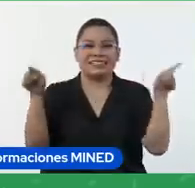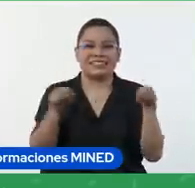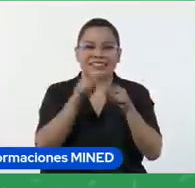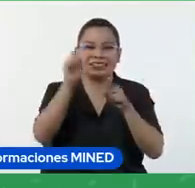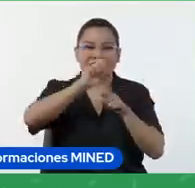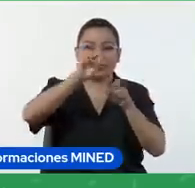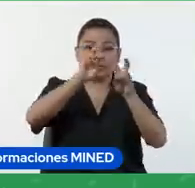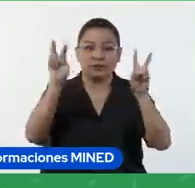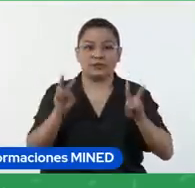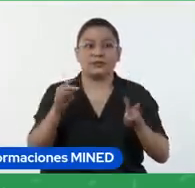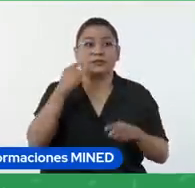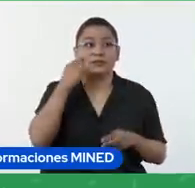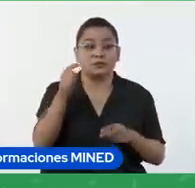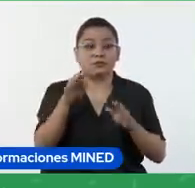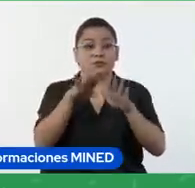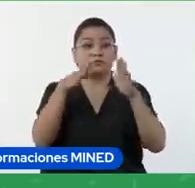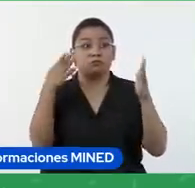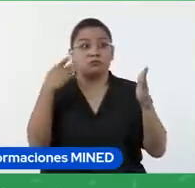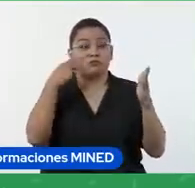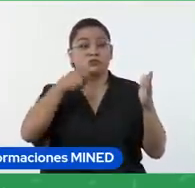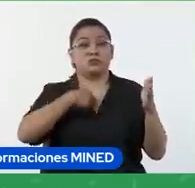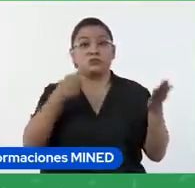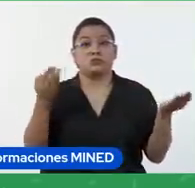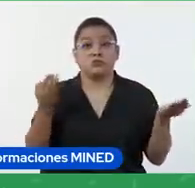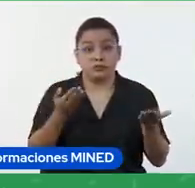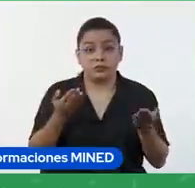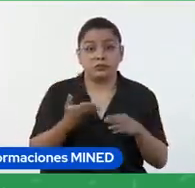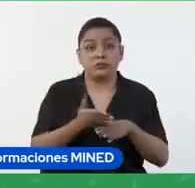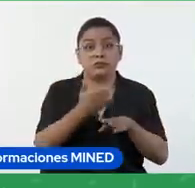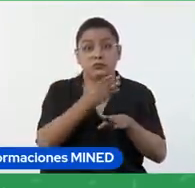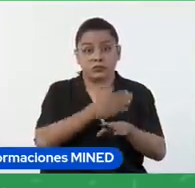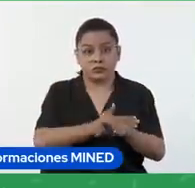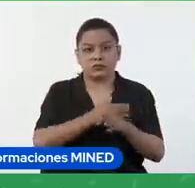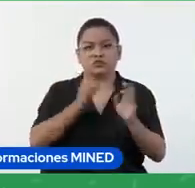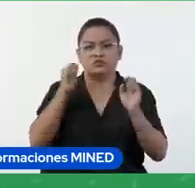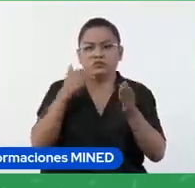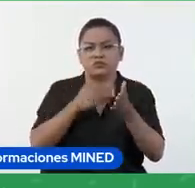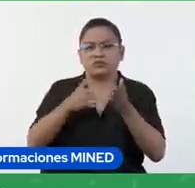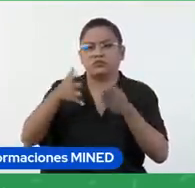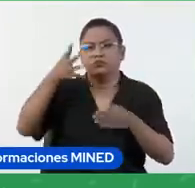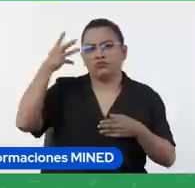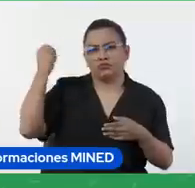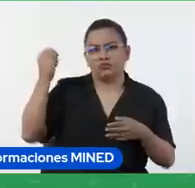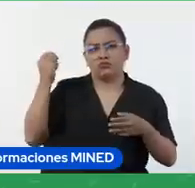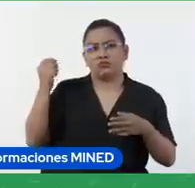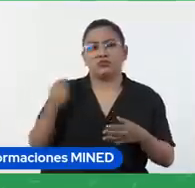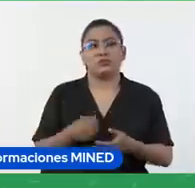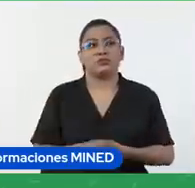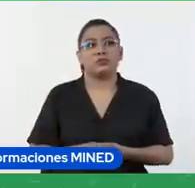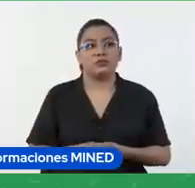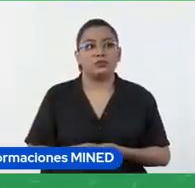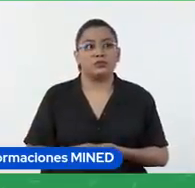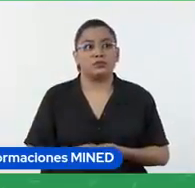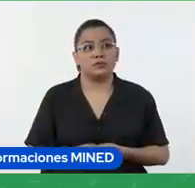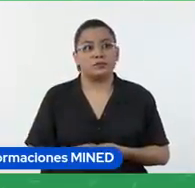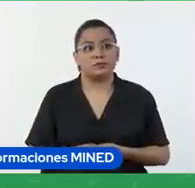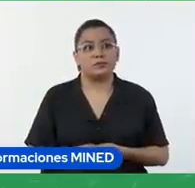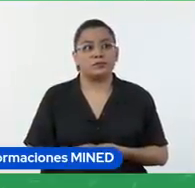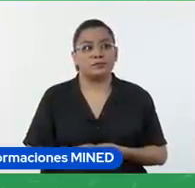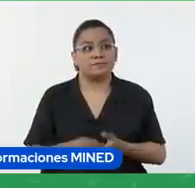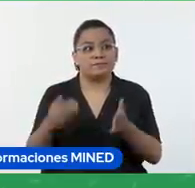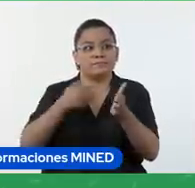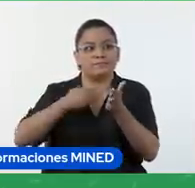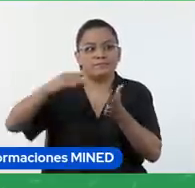ya se abren las pizarras que he creado podría iniciar una en blanco y ahí comienzo a